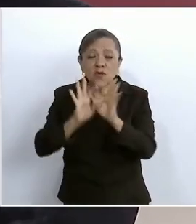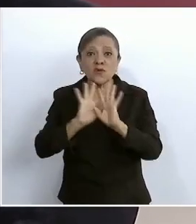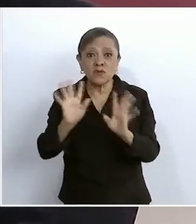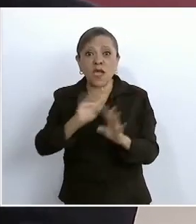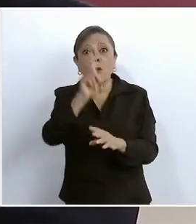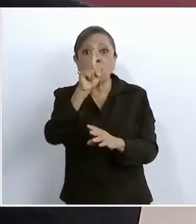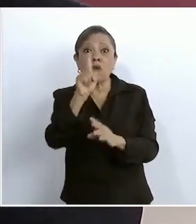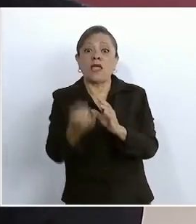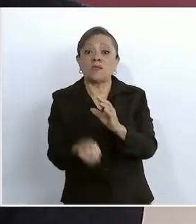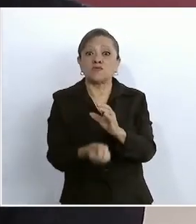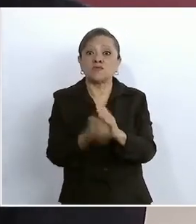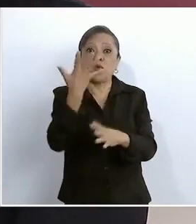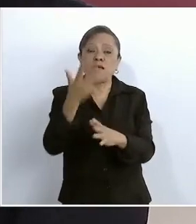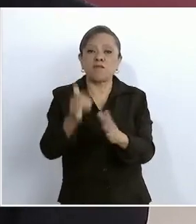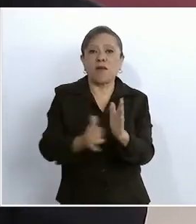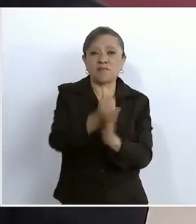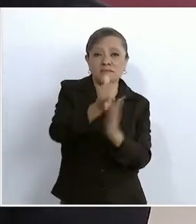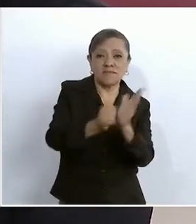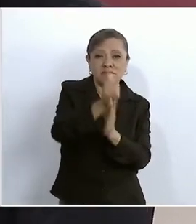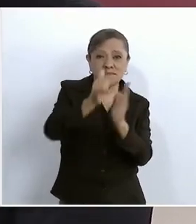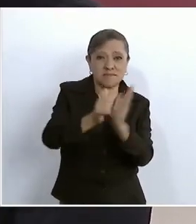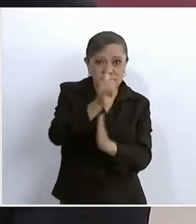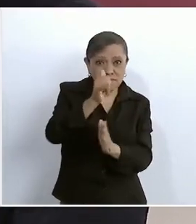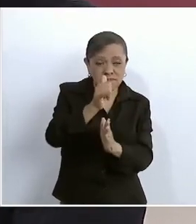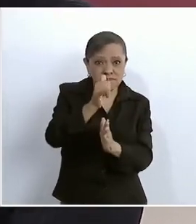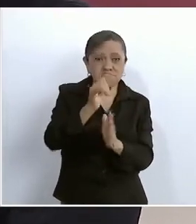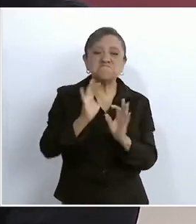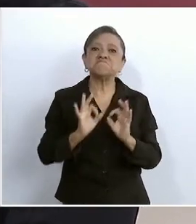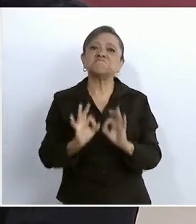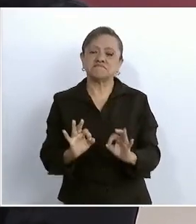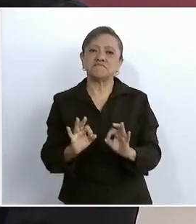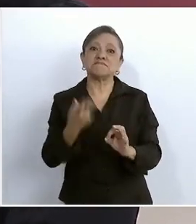si la hubiésemos comenzado hace un año